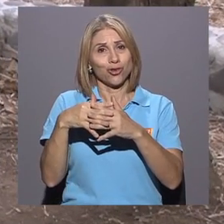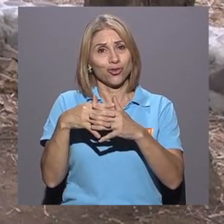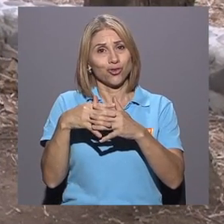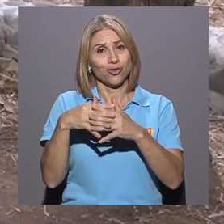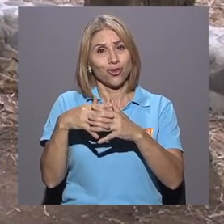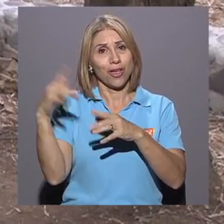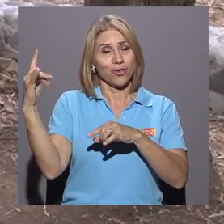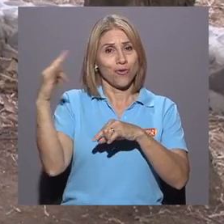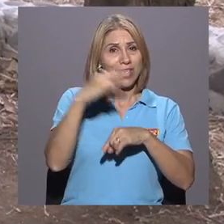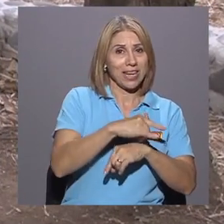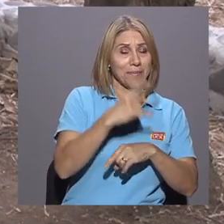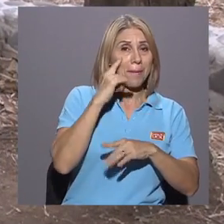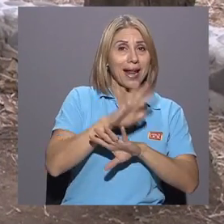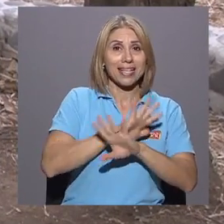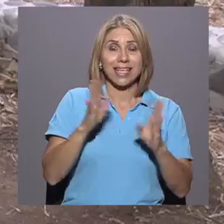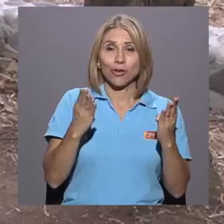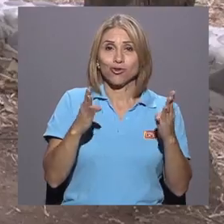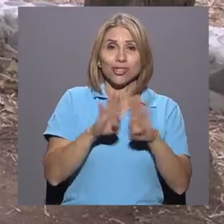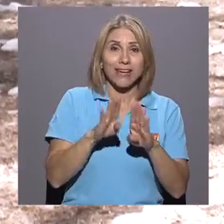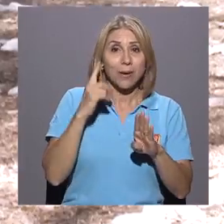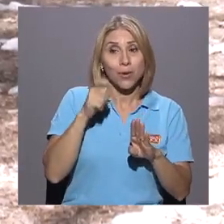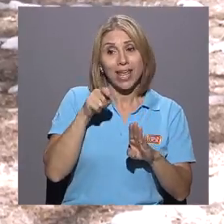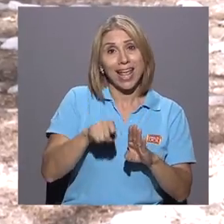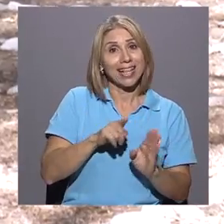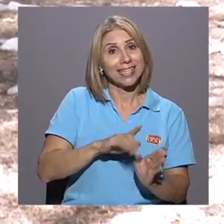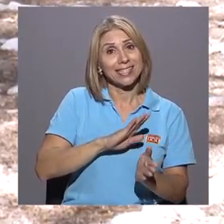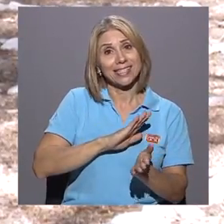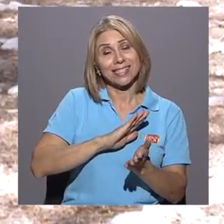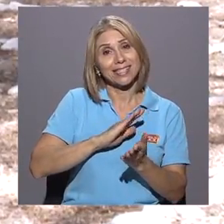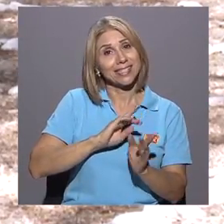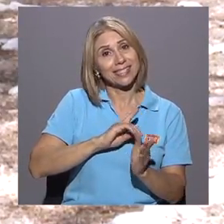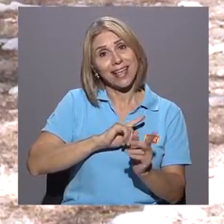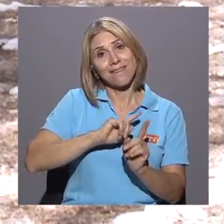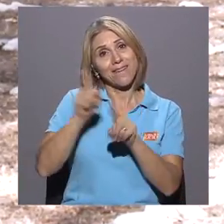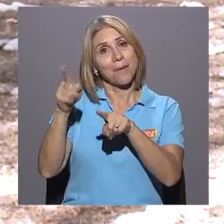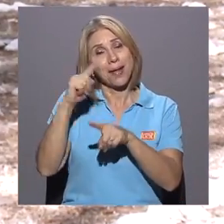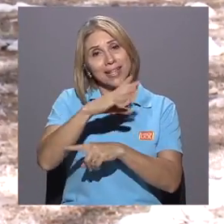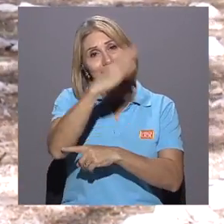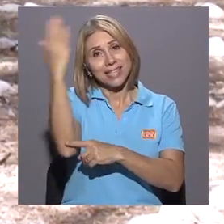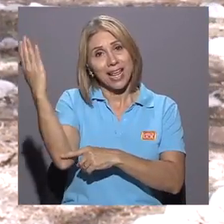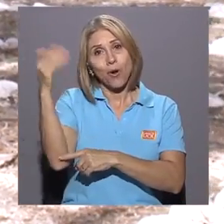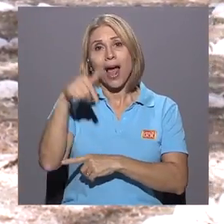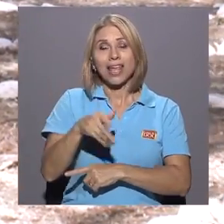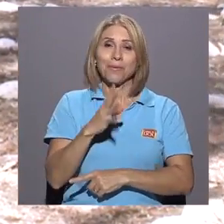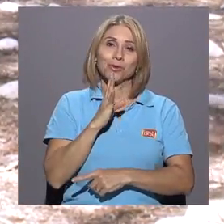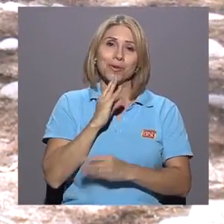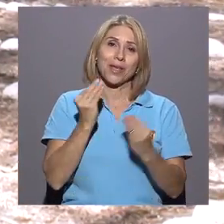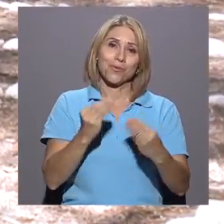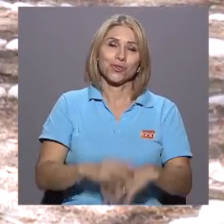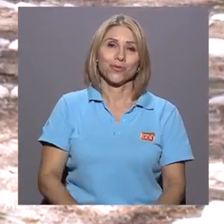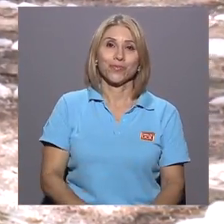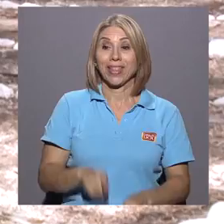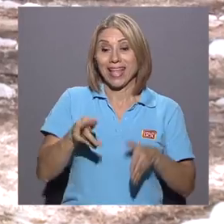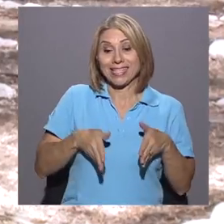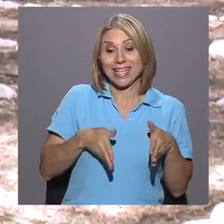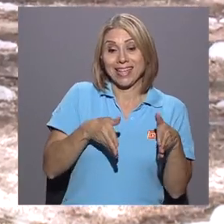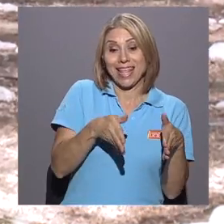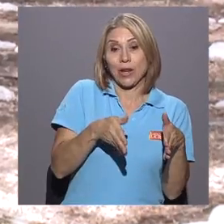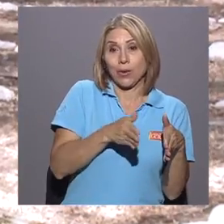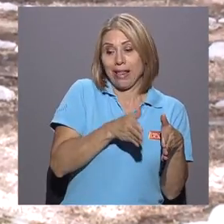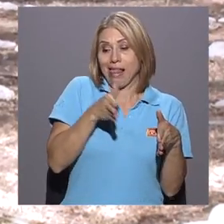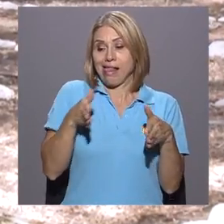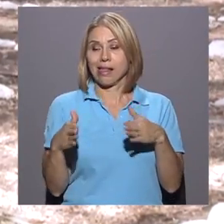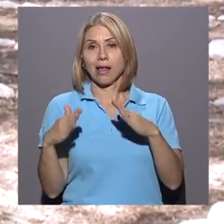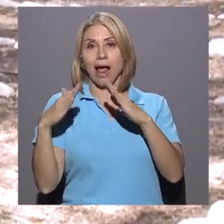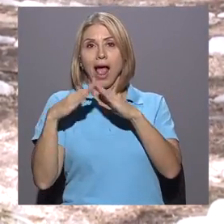hemos conversado mucho. El sendero está ubicado junto a la Casa de Idiomas de la